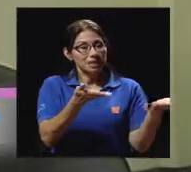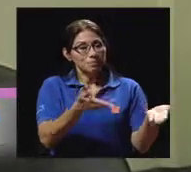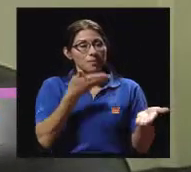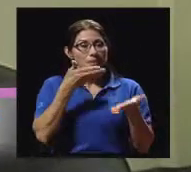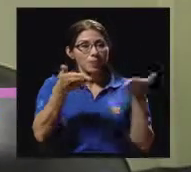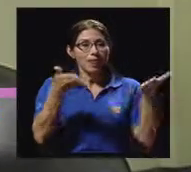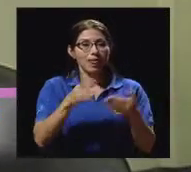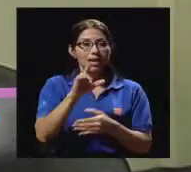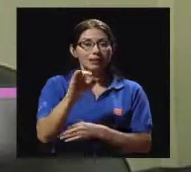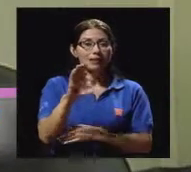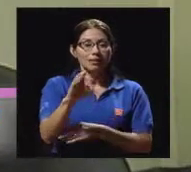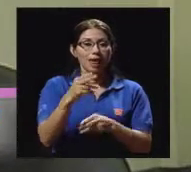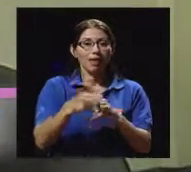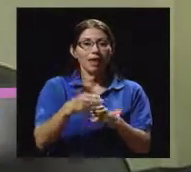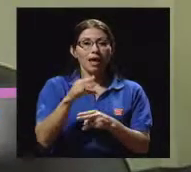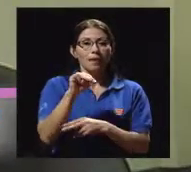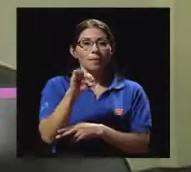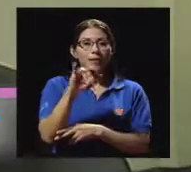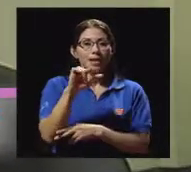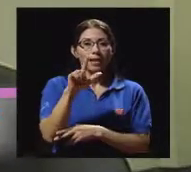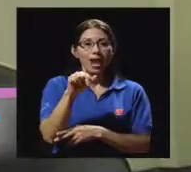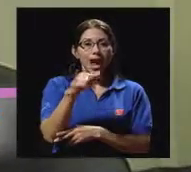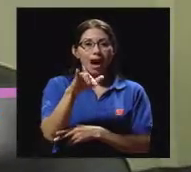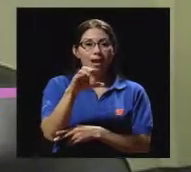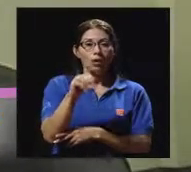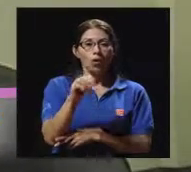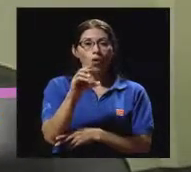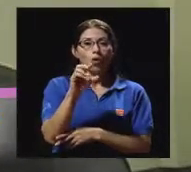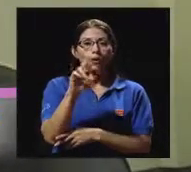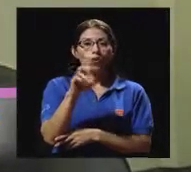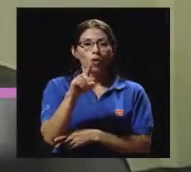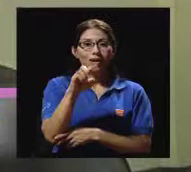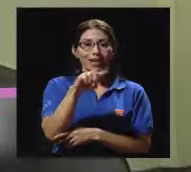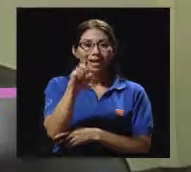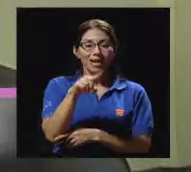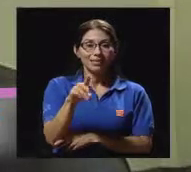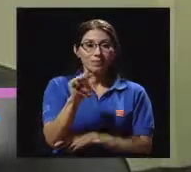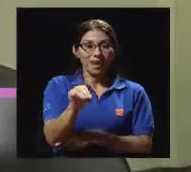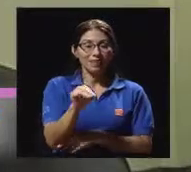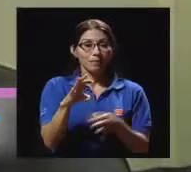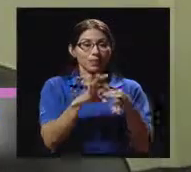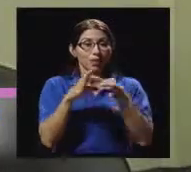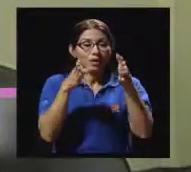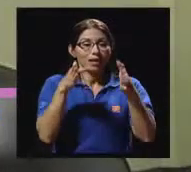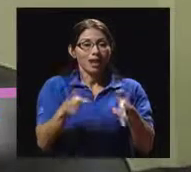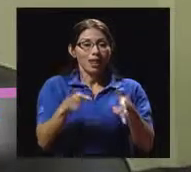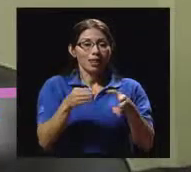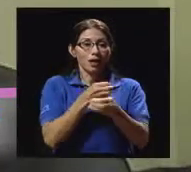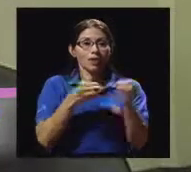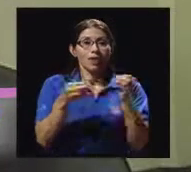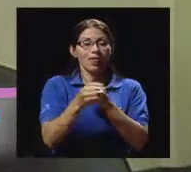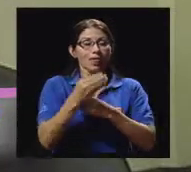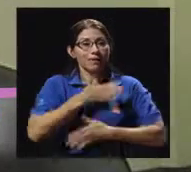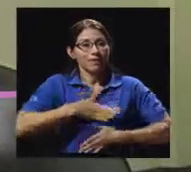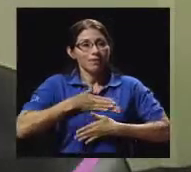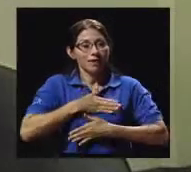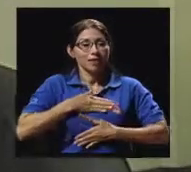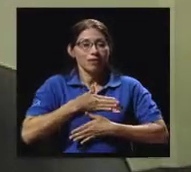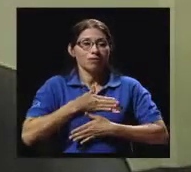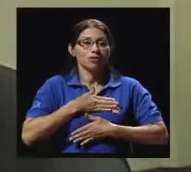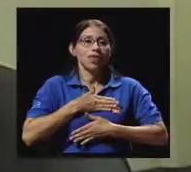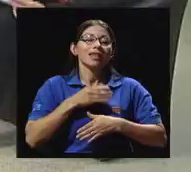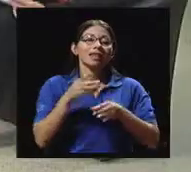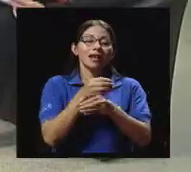bienvenida a la licenciada Milagro Rodríguez Miranda. Ella es coordinadora del área recreativa de la unidad de programas deportivos y recreativos de la